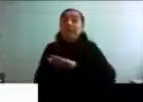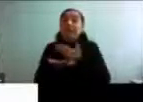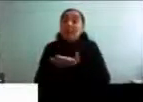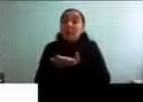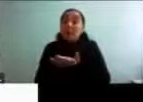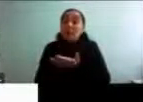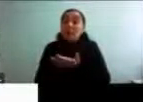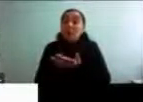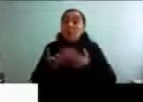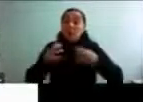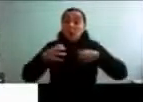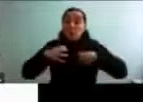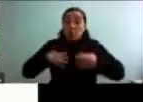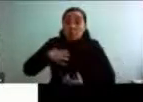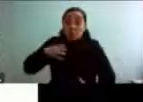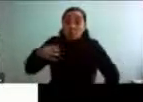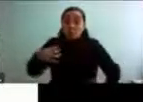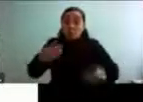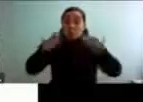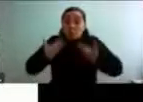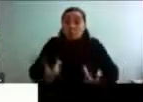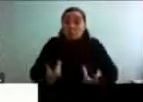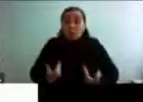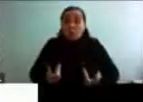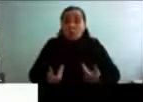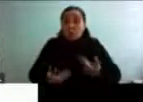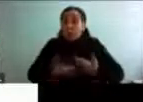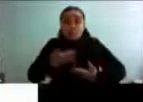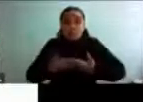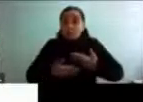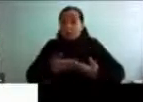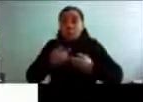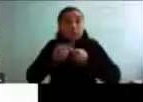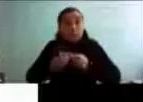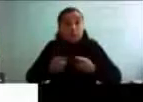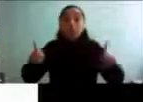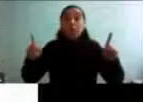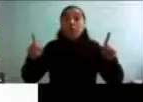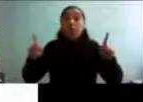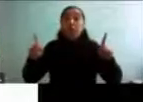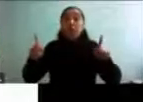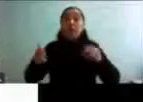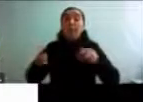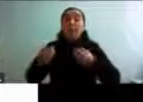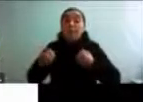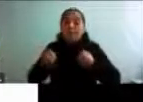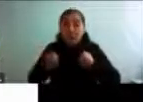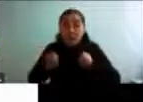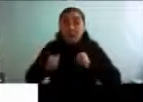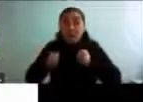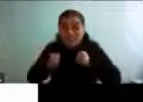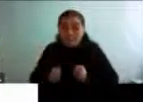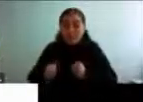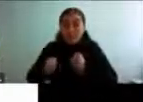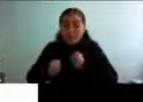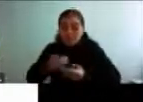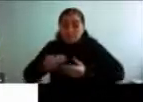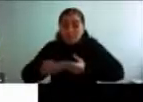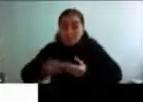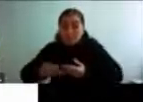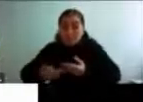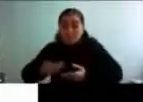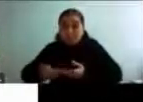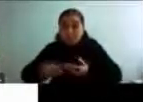los órganos de nuestro cuerpo no funcionan de la misma manera, van perdiendo la capacidad de tener una reserva